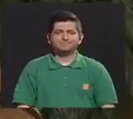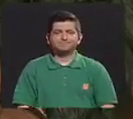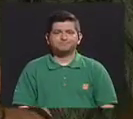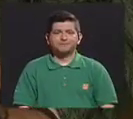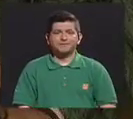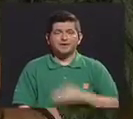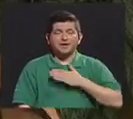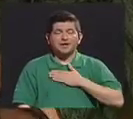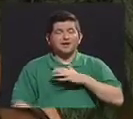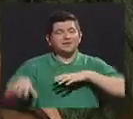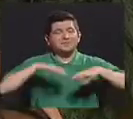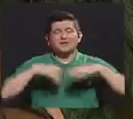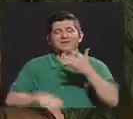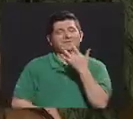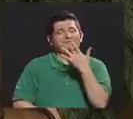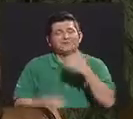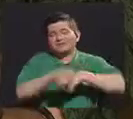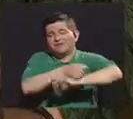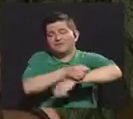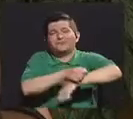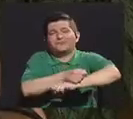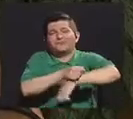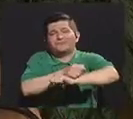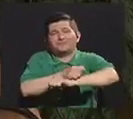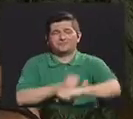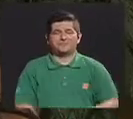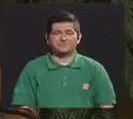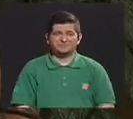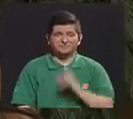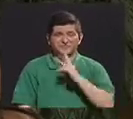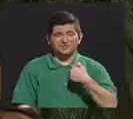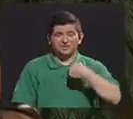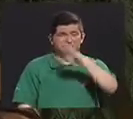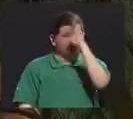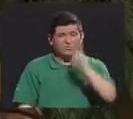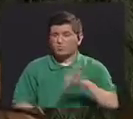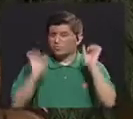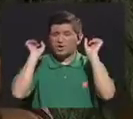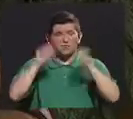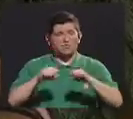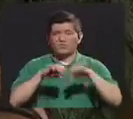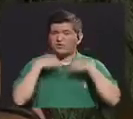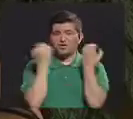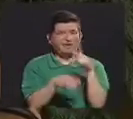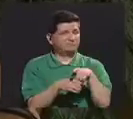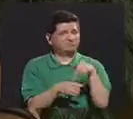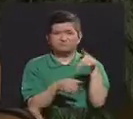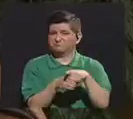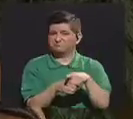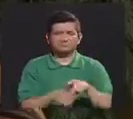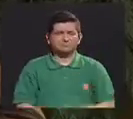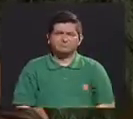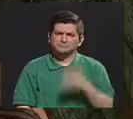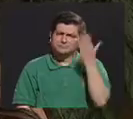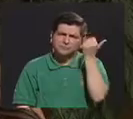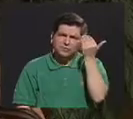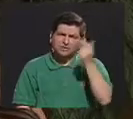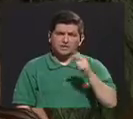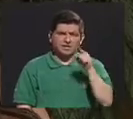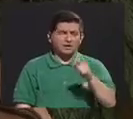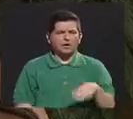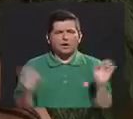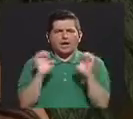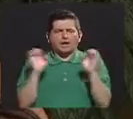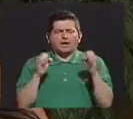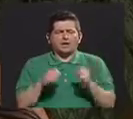favorita es el fútbol. Y en realidad sí, nunca me permitió estar en un equipo, ya que consume mucha energía